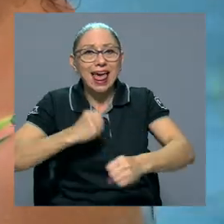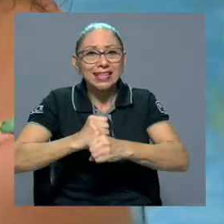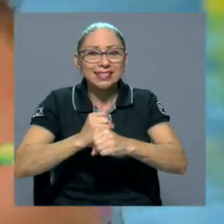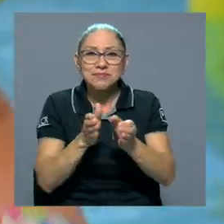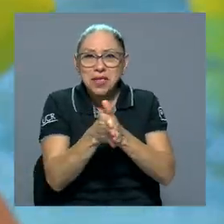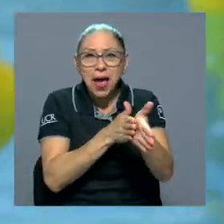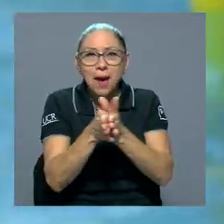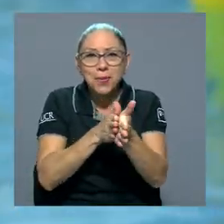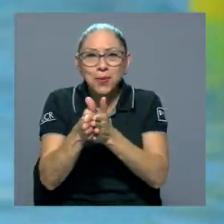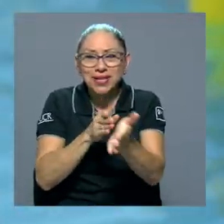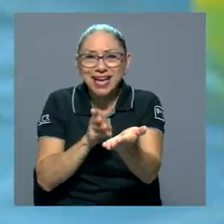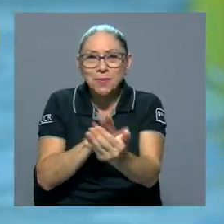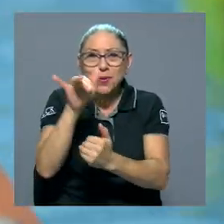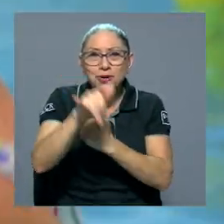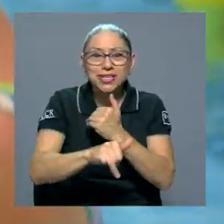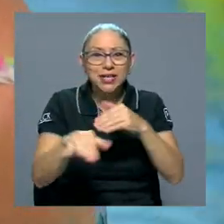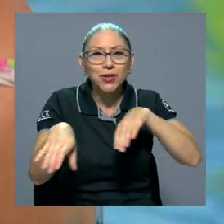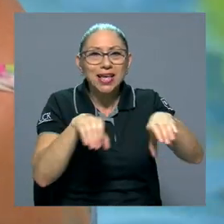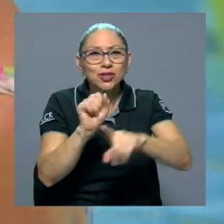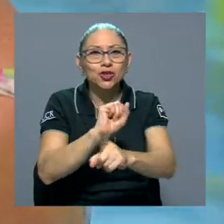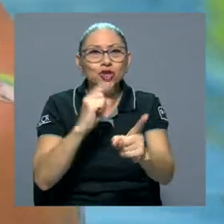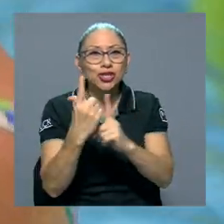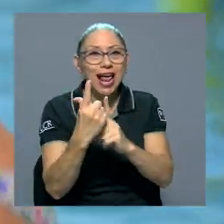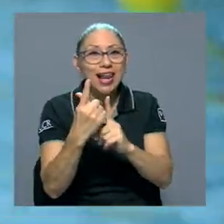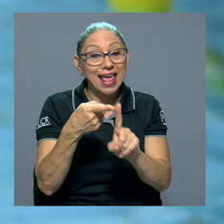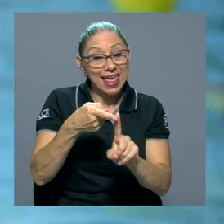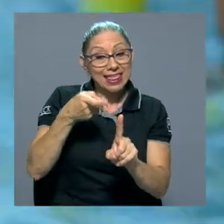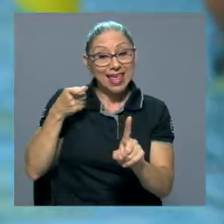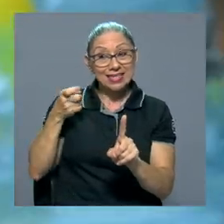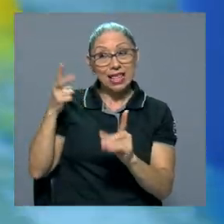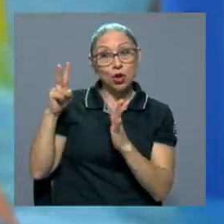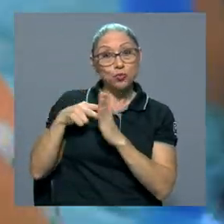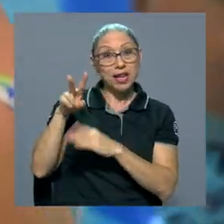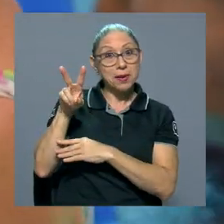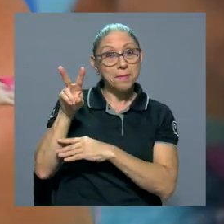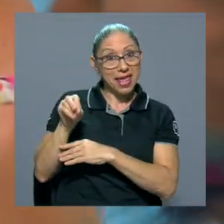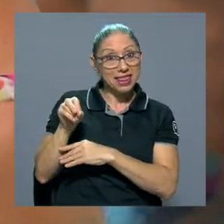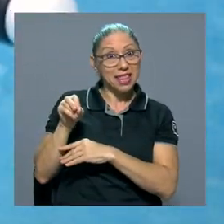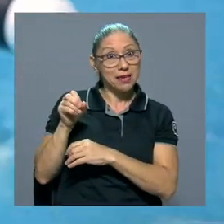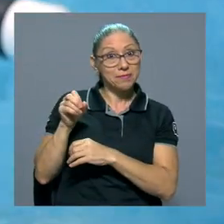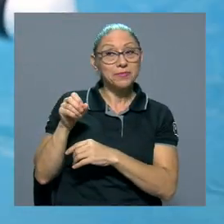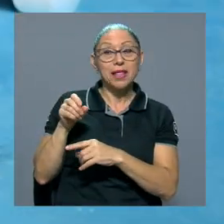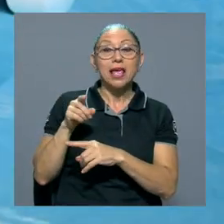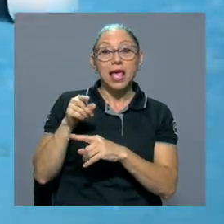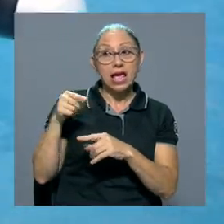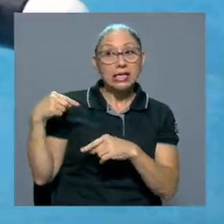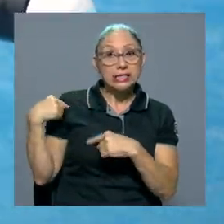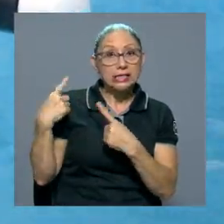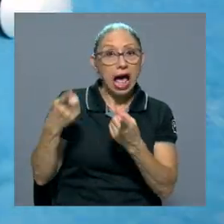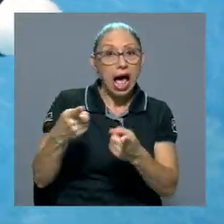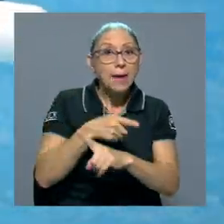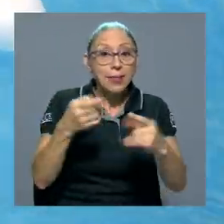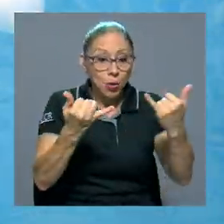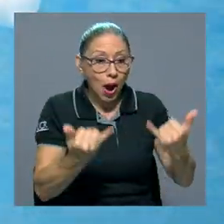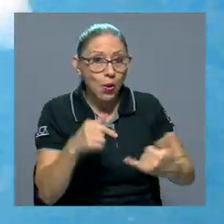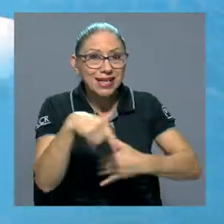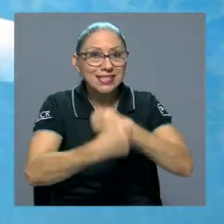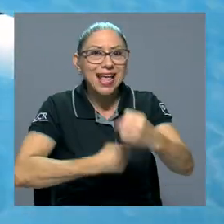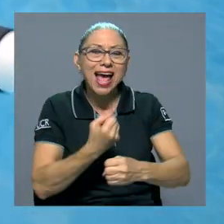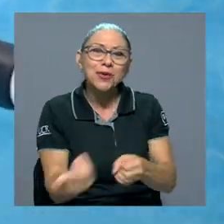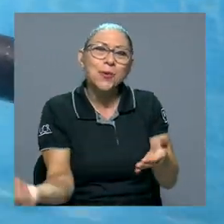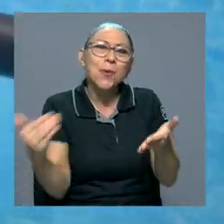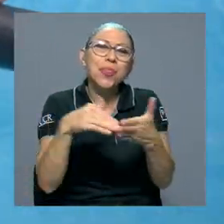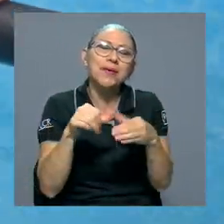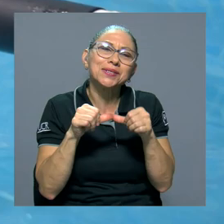de acción social, que si bien existe desde el 2020, se puso en marcha este 2022 gracias